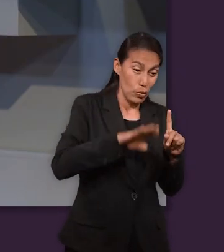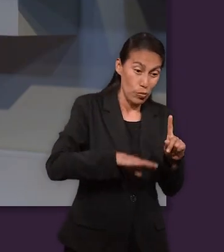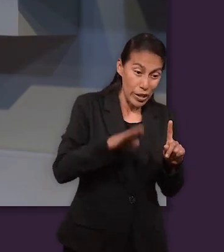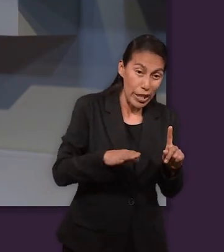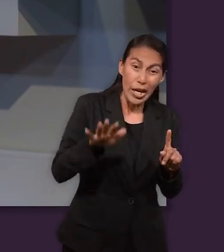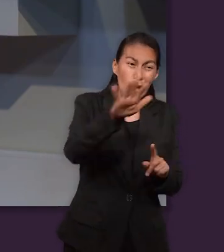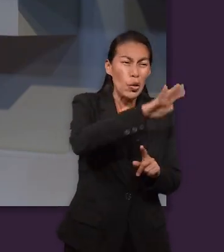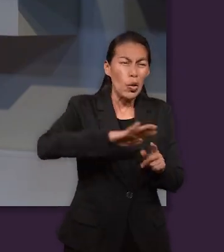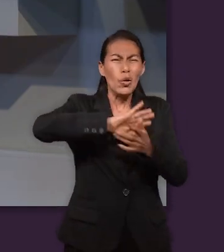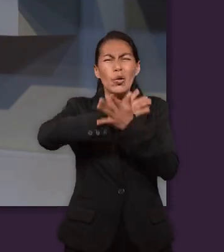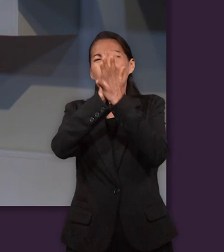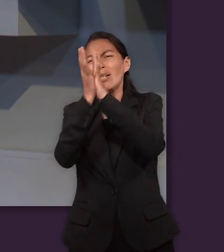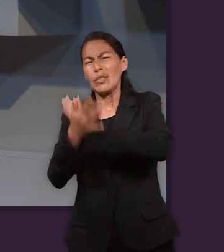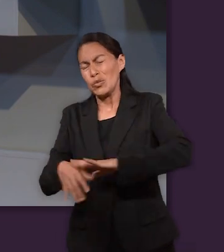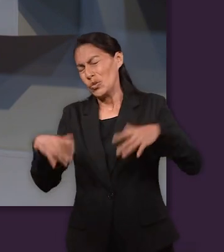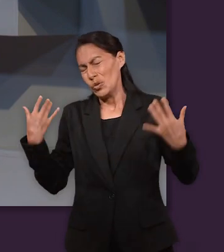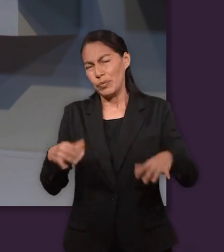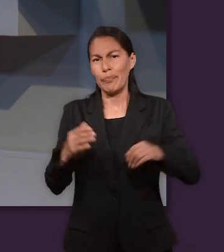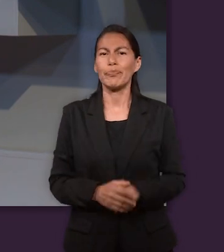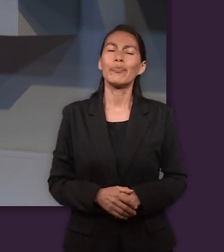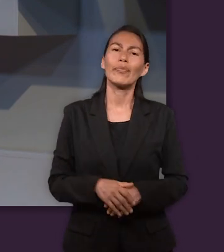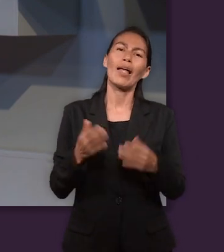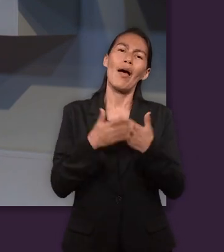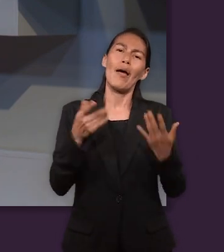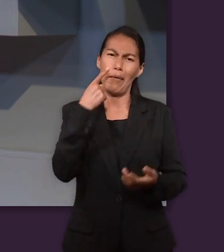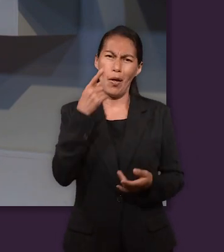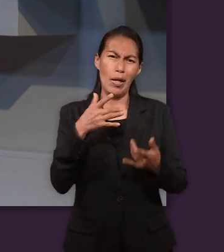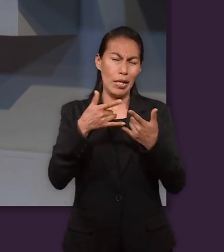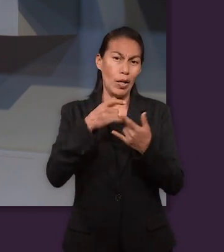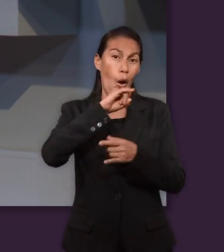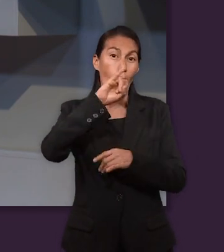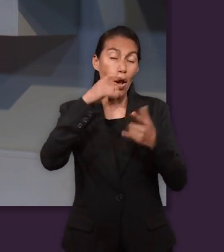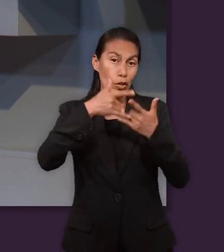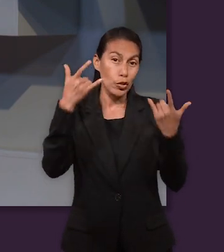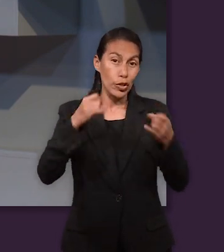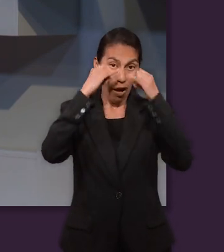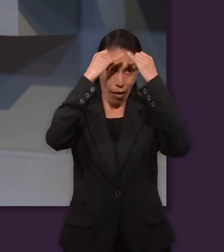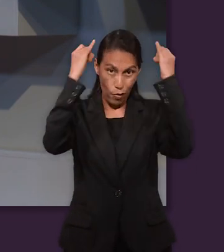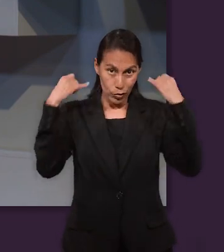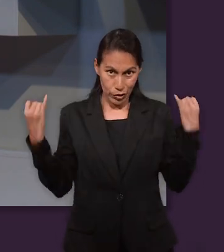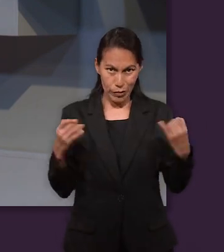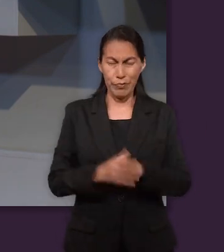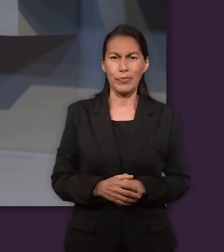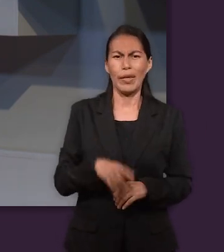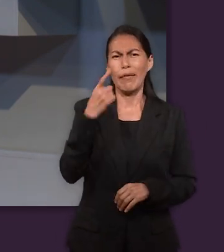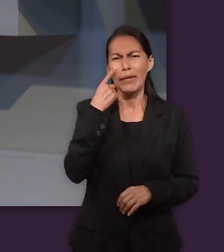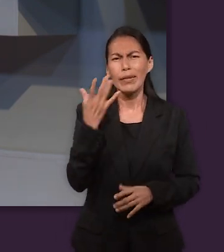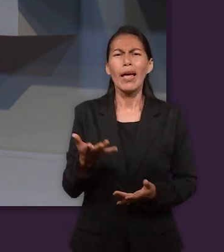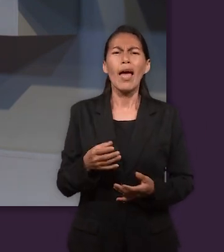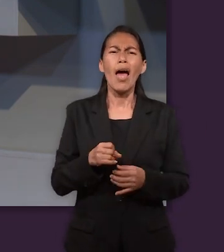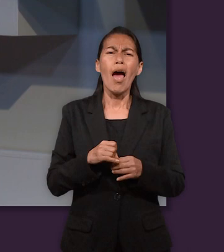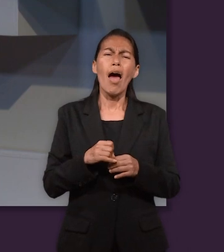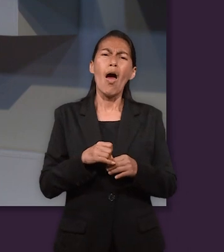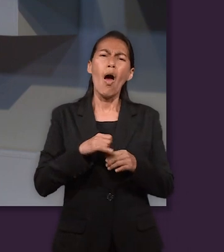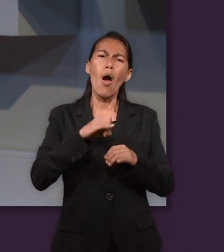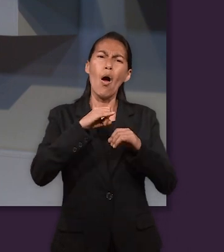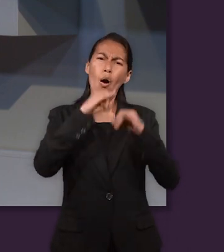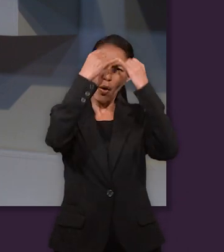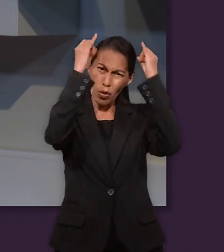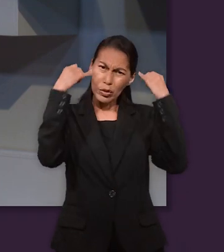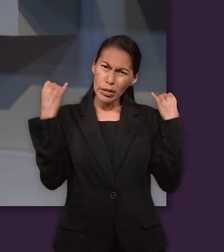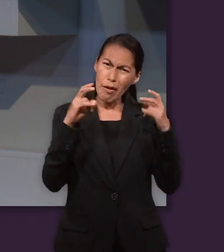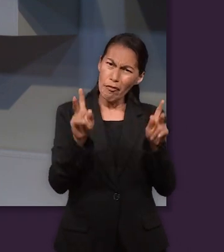pensamiento. Regresamos entonces con José. José es vendido. Algo que me gustaría leer antes de seguir. Sabemos que